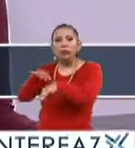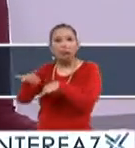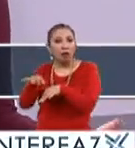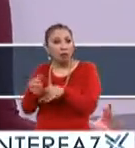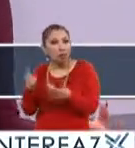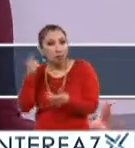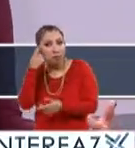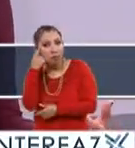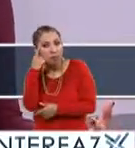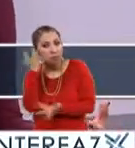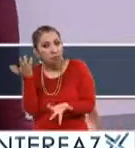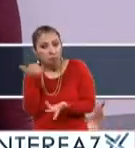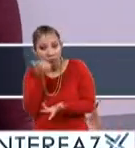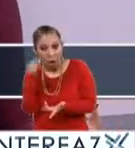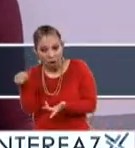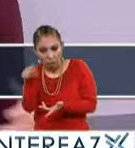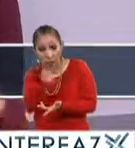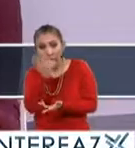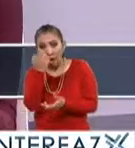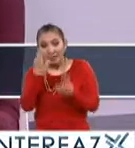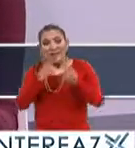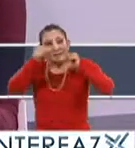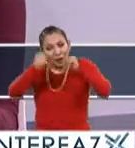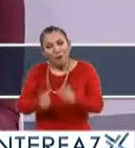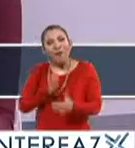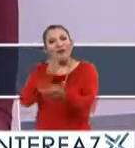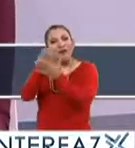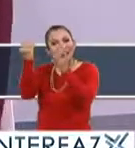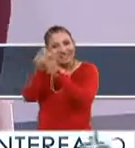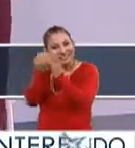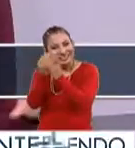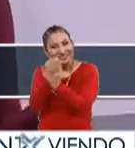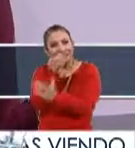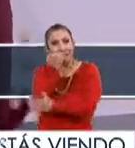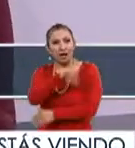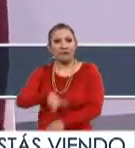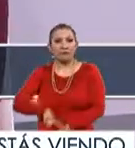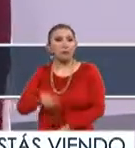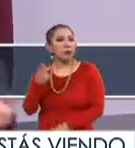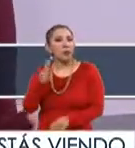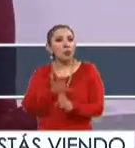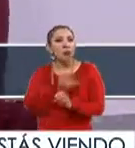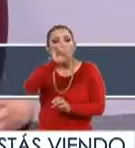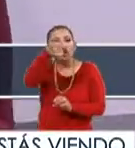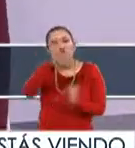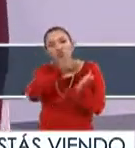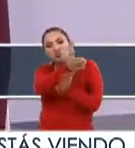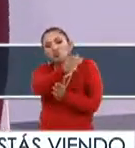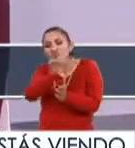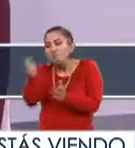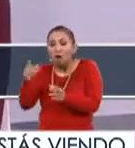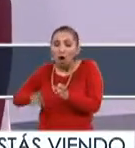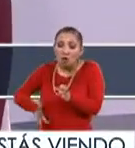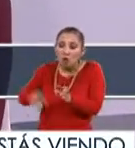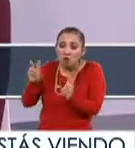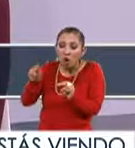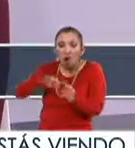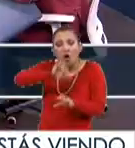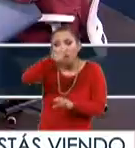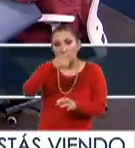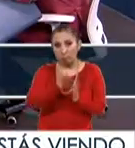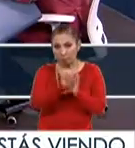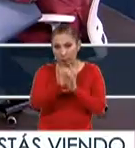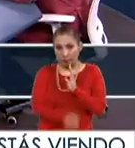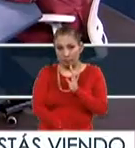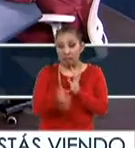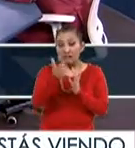sí en que los estudiantes de escuelas normales van a ir a dar clases a una escuela pública. Pero, ¿cuáles son las otras opciones que existen? Por ejemplo, en el caso